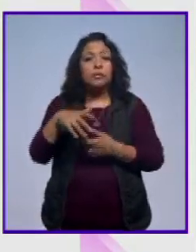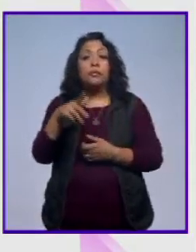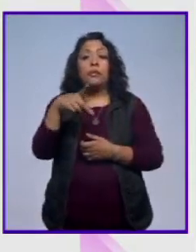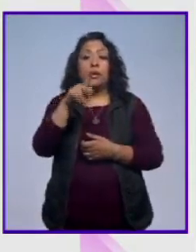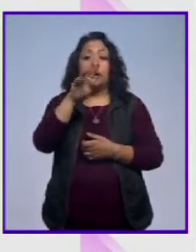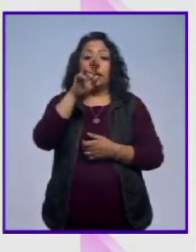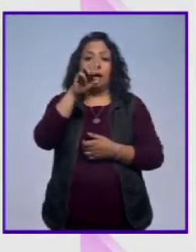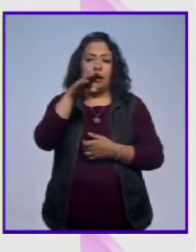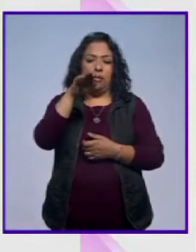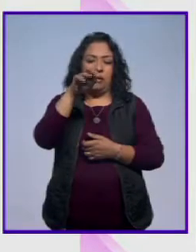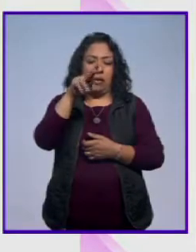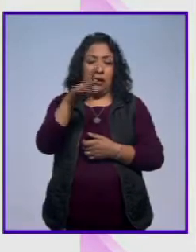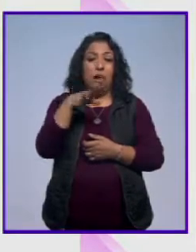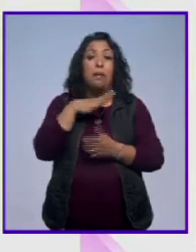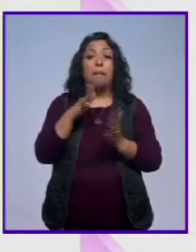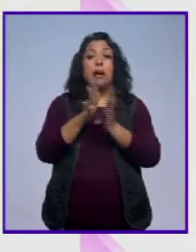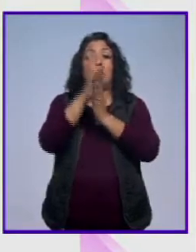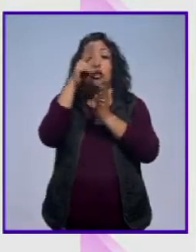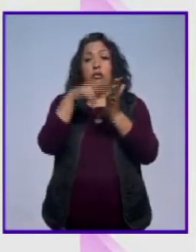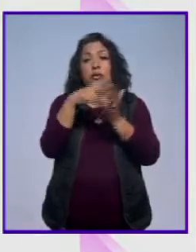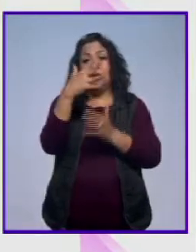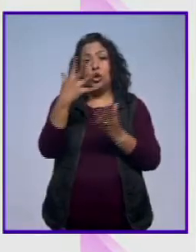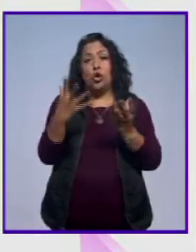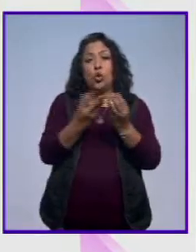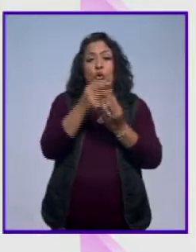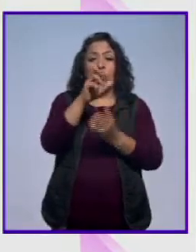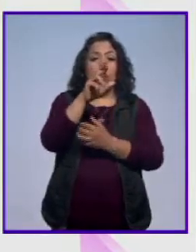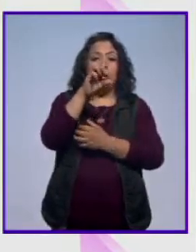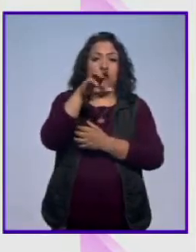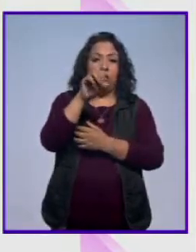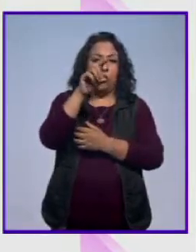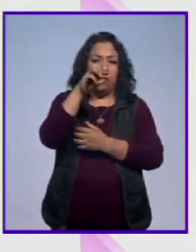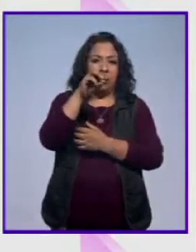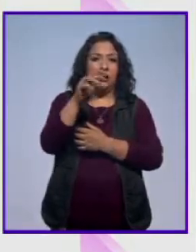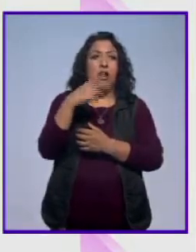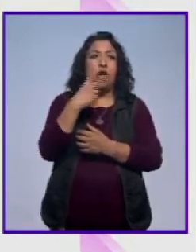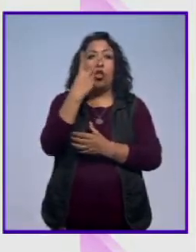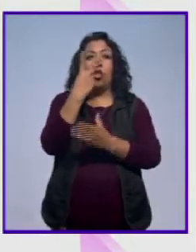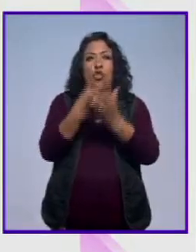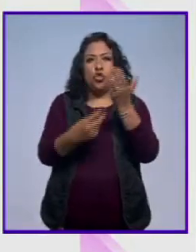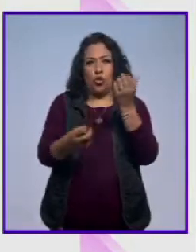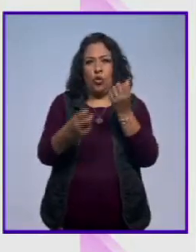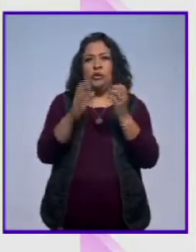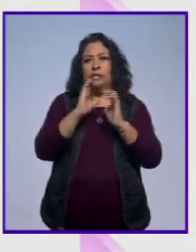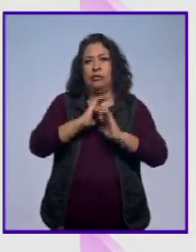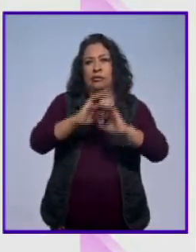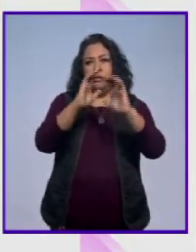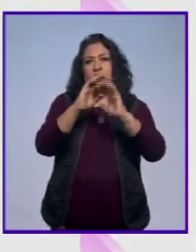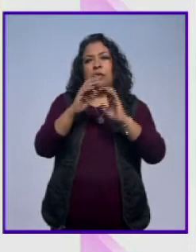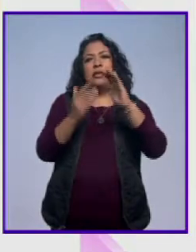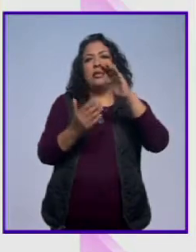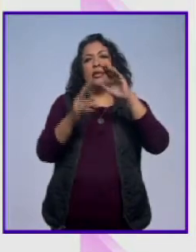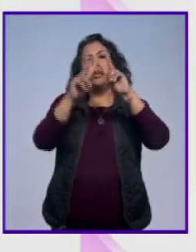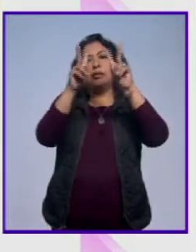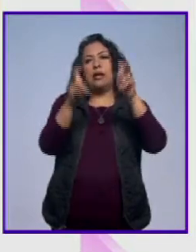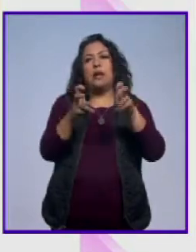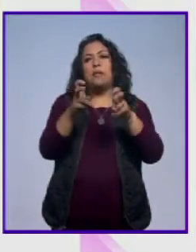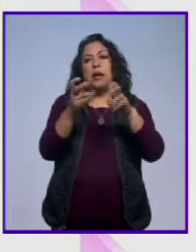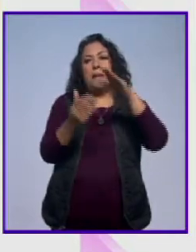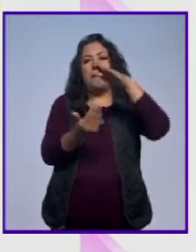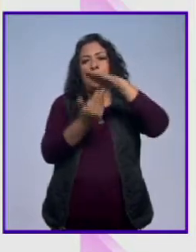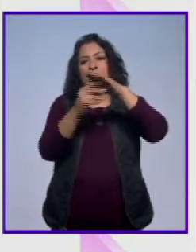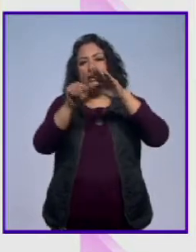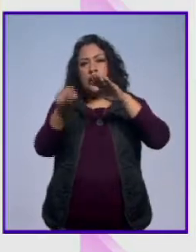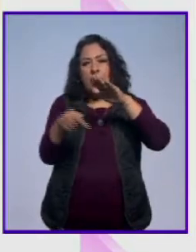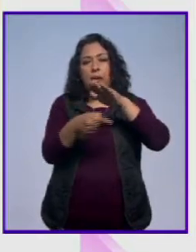Carmen París participó en 2005 con Armando Manzanero en su disco de dúos interpretando Por debajo de la mesa. Él me había visto